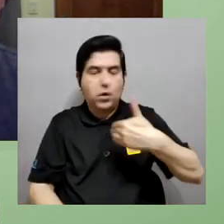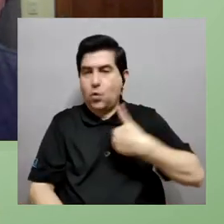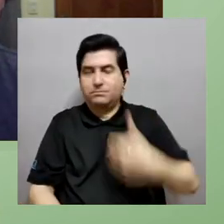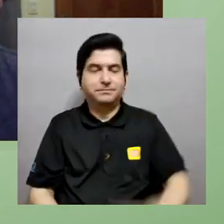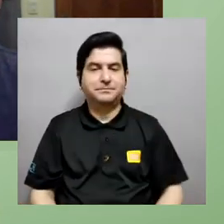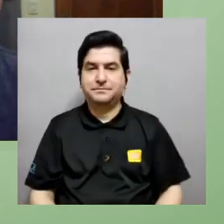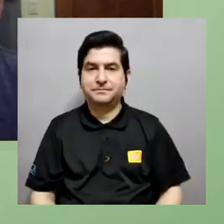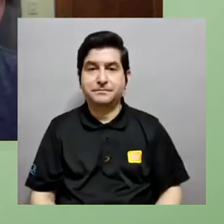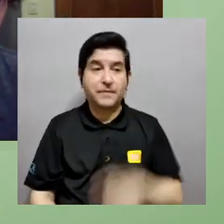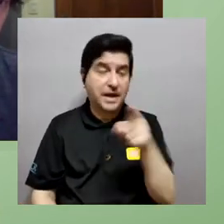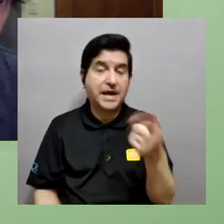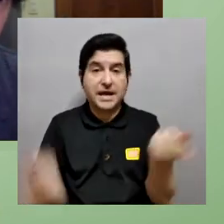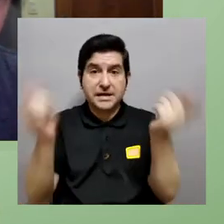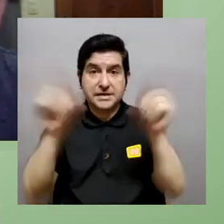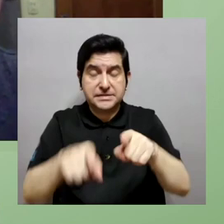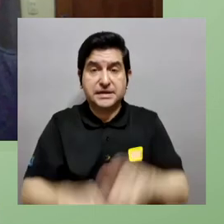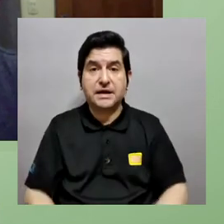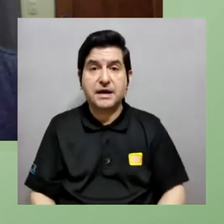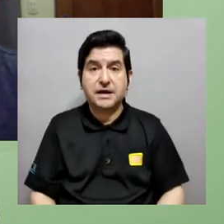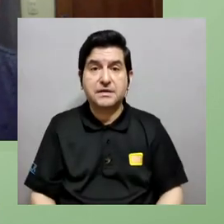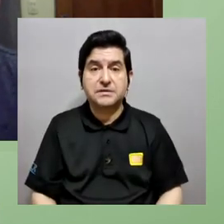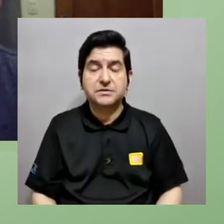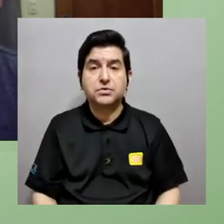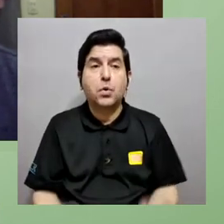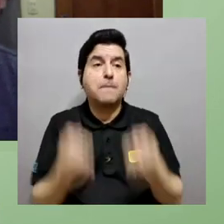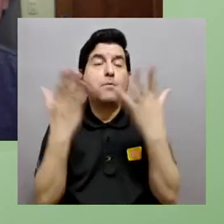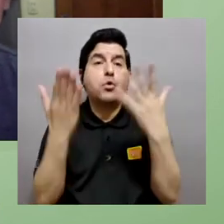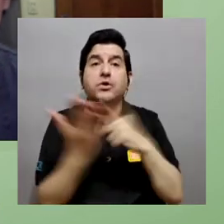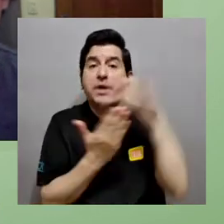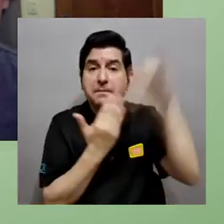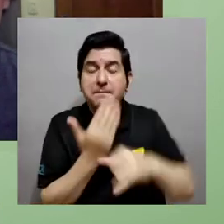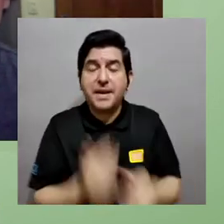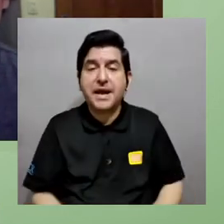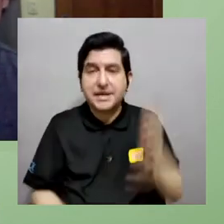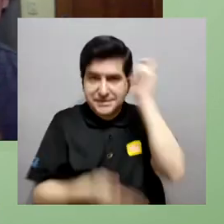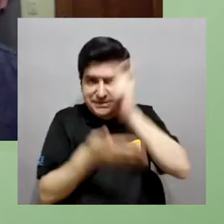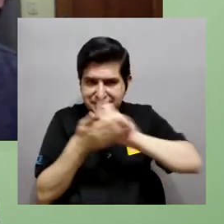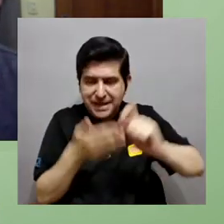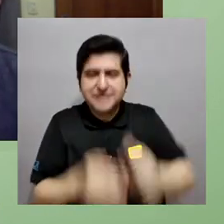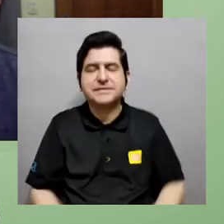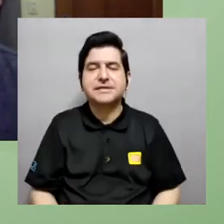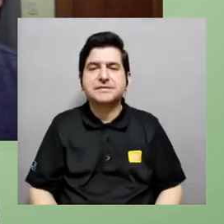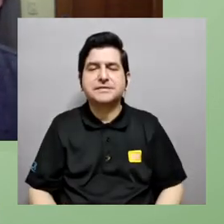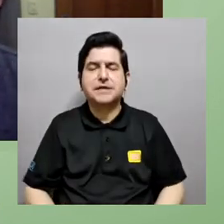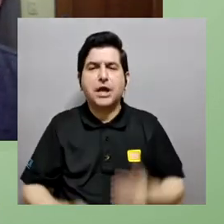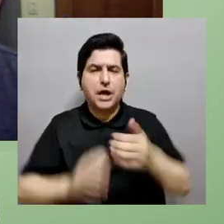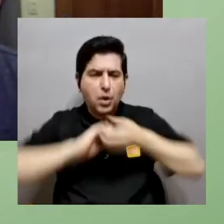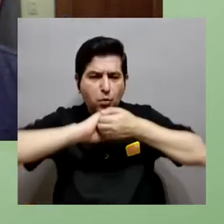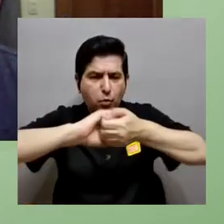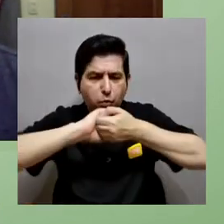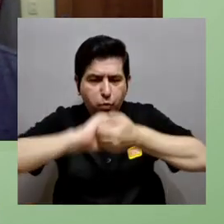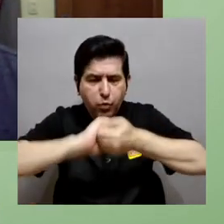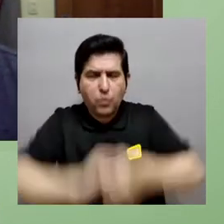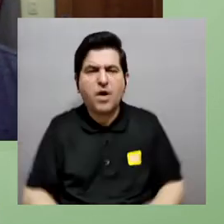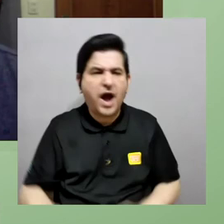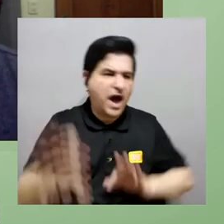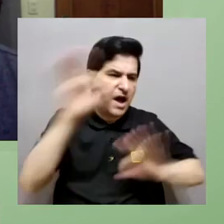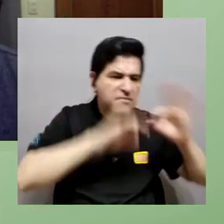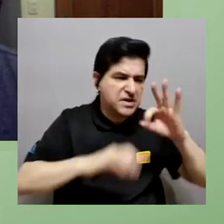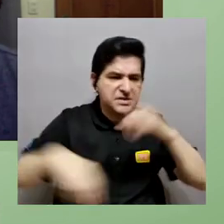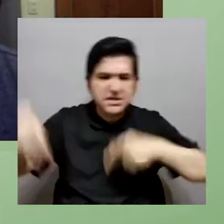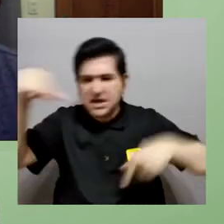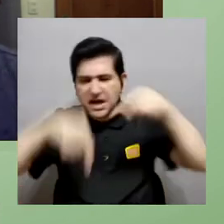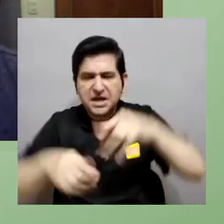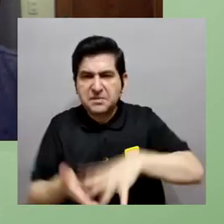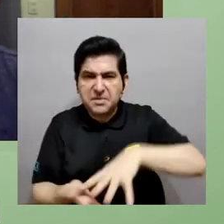al borde de un gran cambio que antes no teníamos esto va a dar para un montón de proyectos para un montón de tesis y sobre todo para un montón de